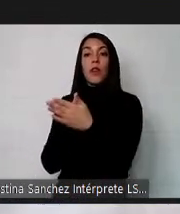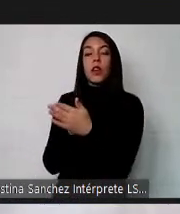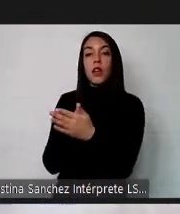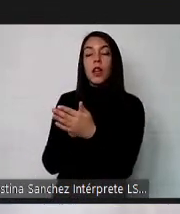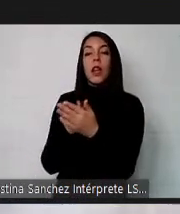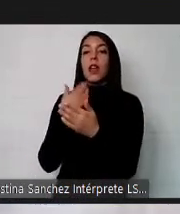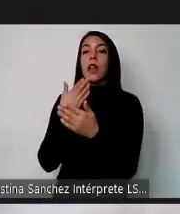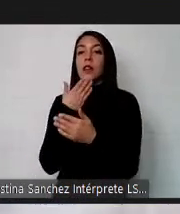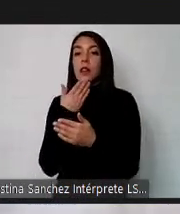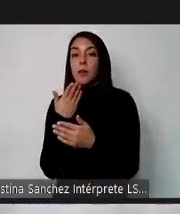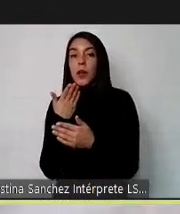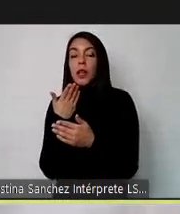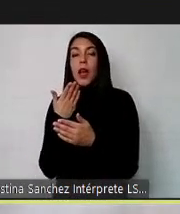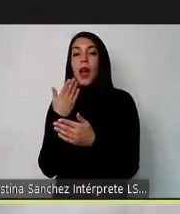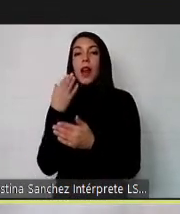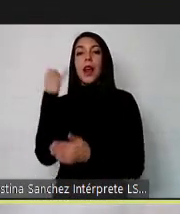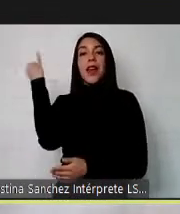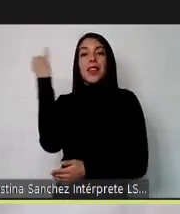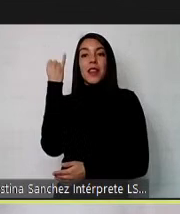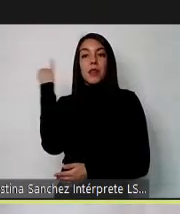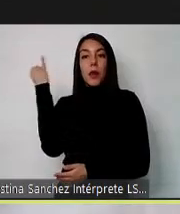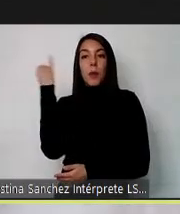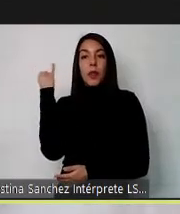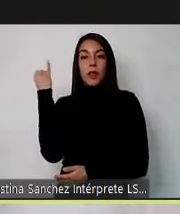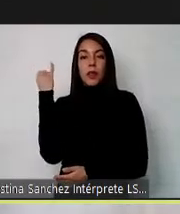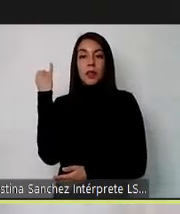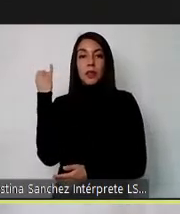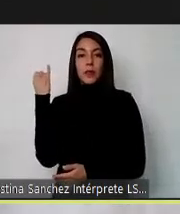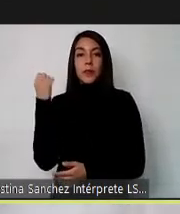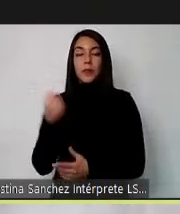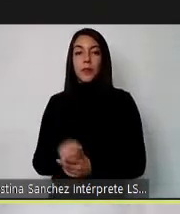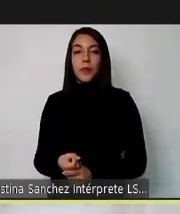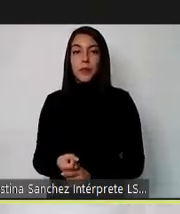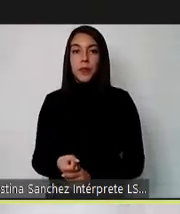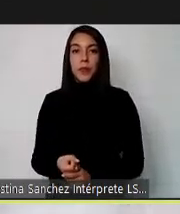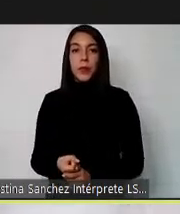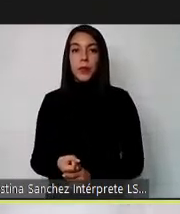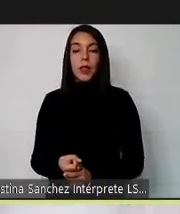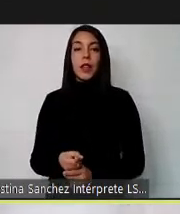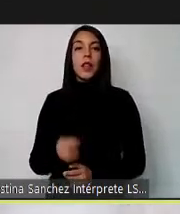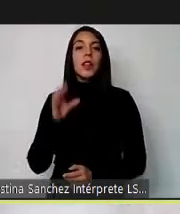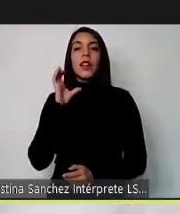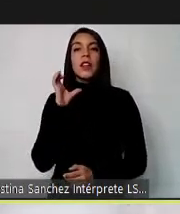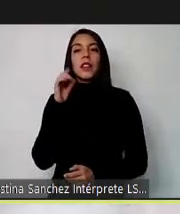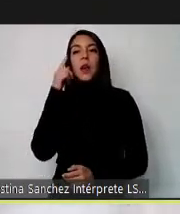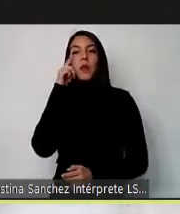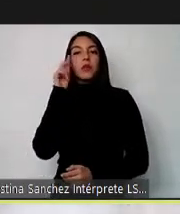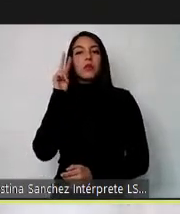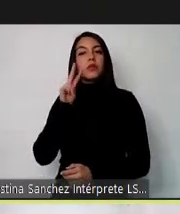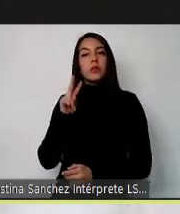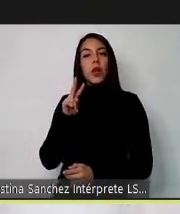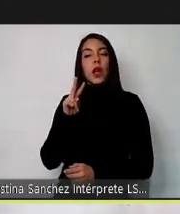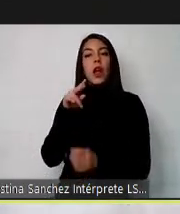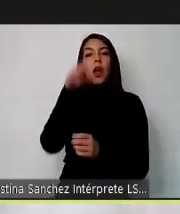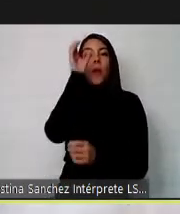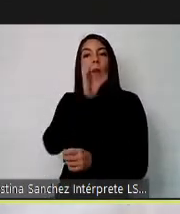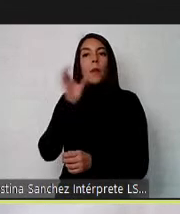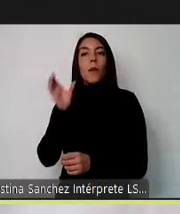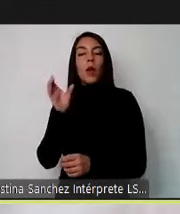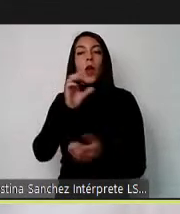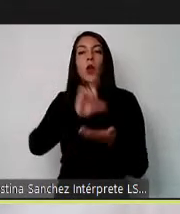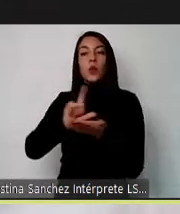independencia y la autonomía que tenemos que considerar los puestos y los equipos de trabajo así como las funciones y las